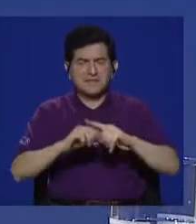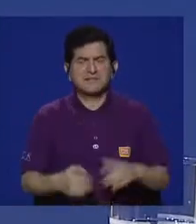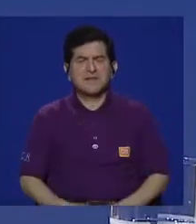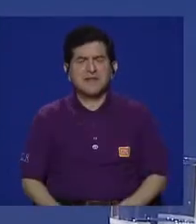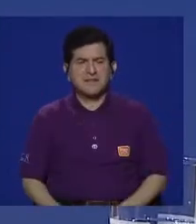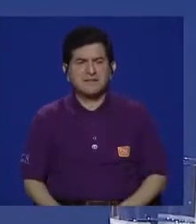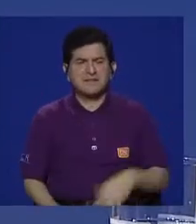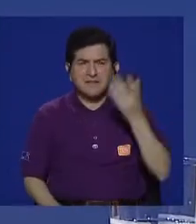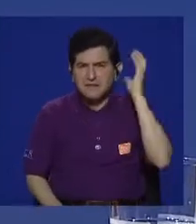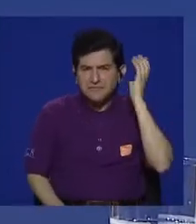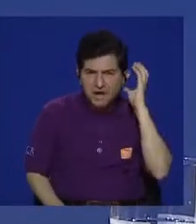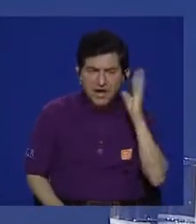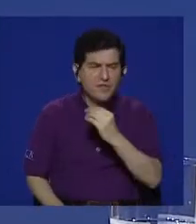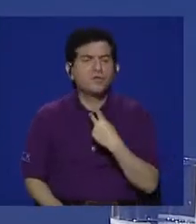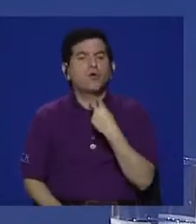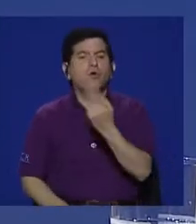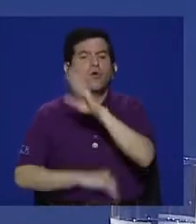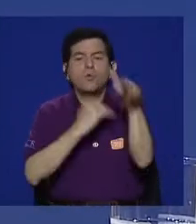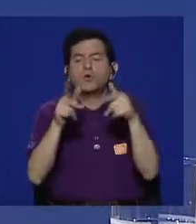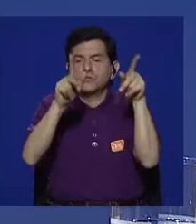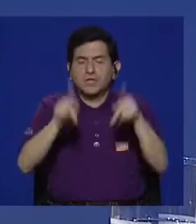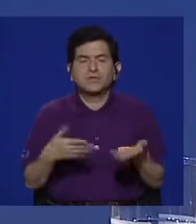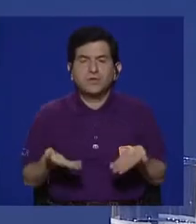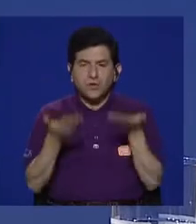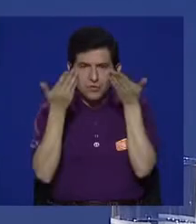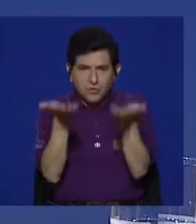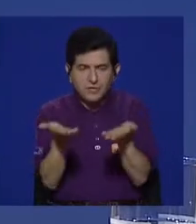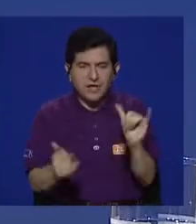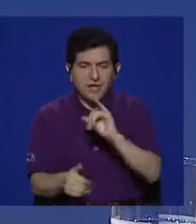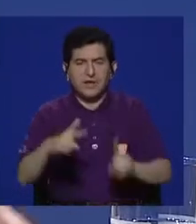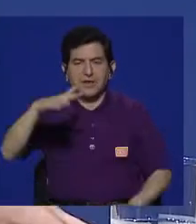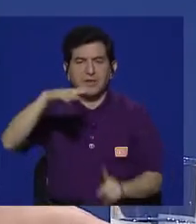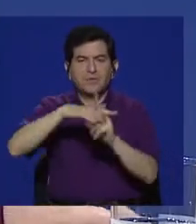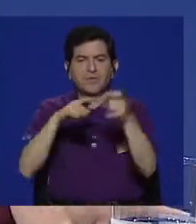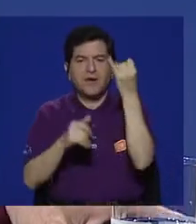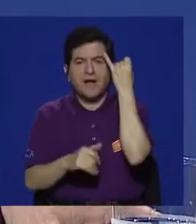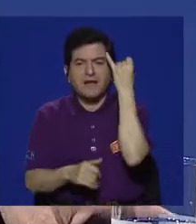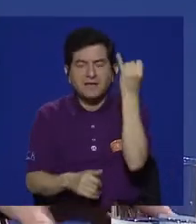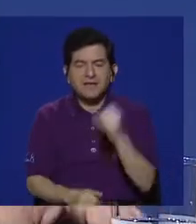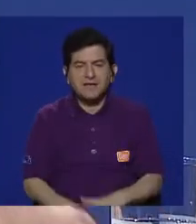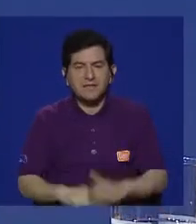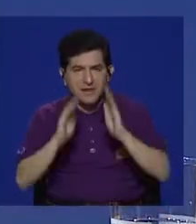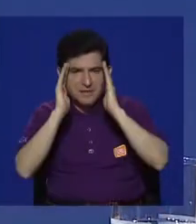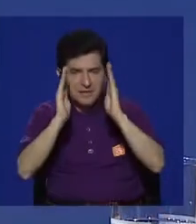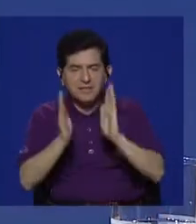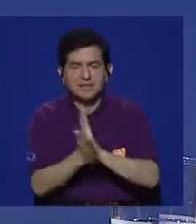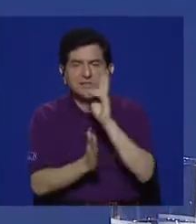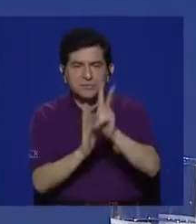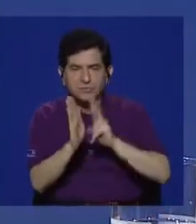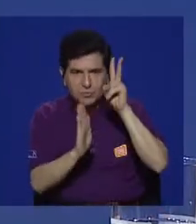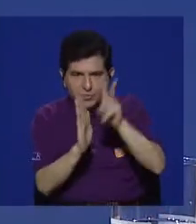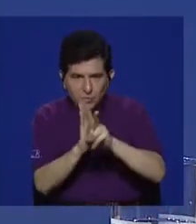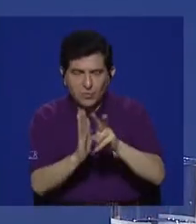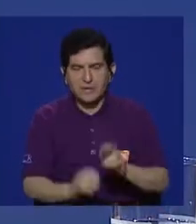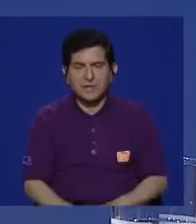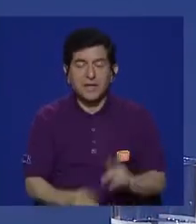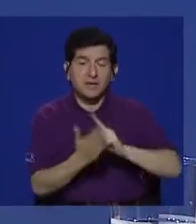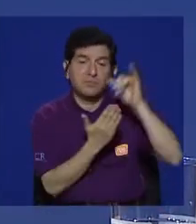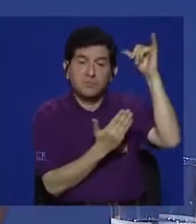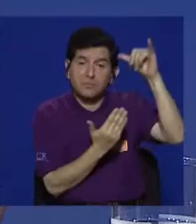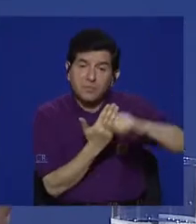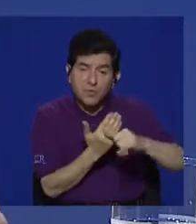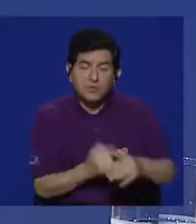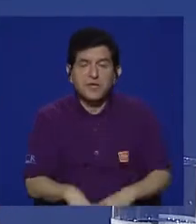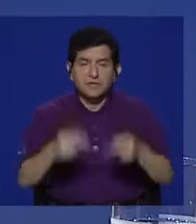estas emisoras y para darle voz a toda esta gente que también surgen iniciativas que están cubiertas en el documental